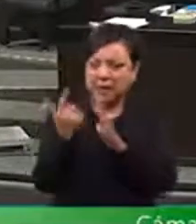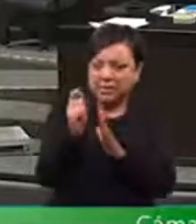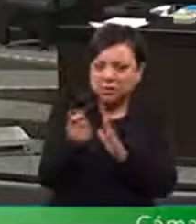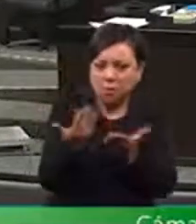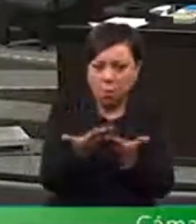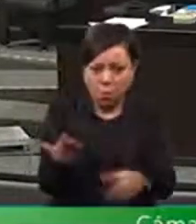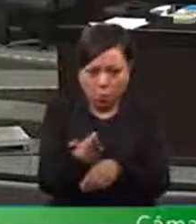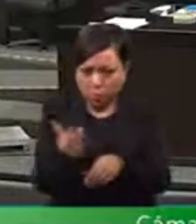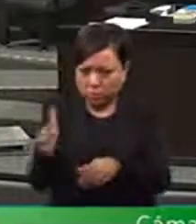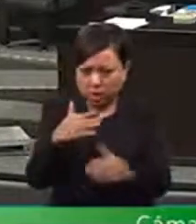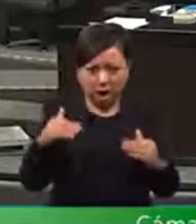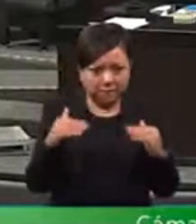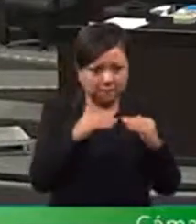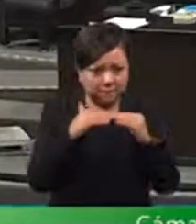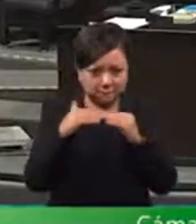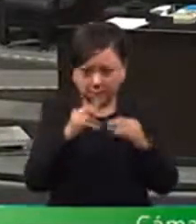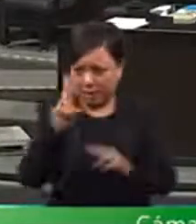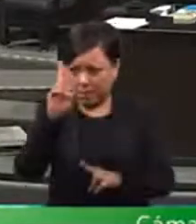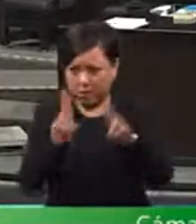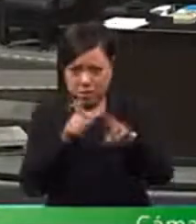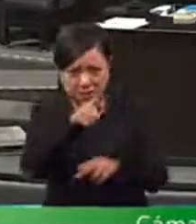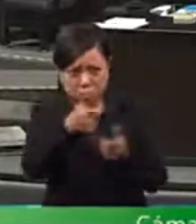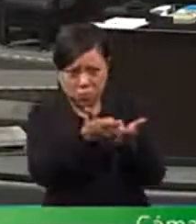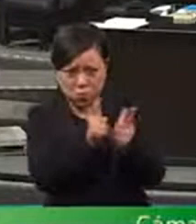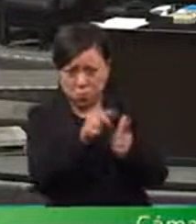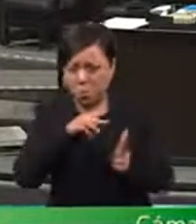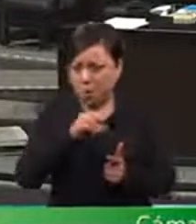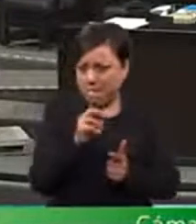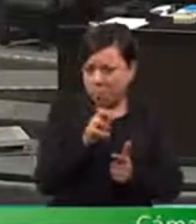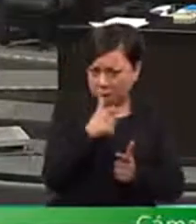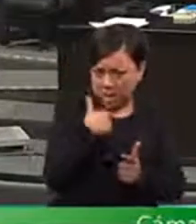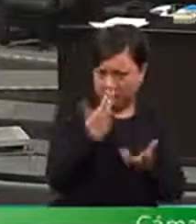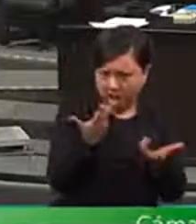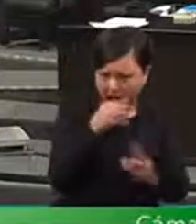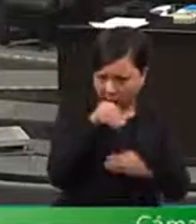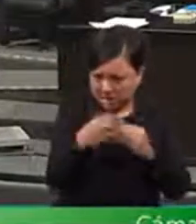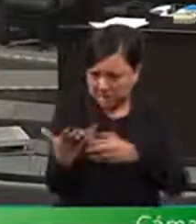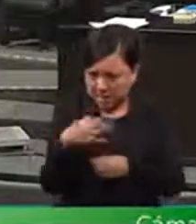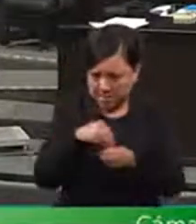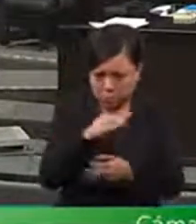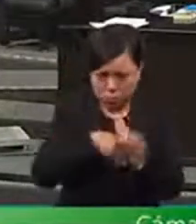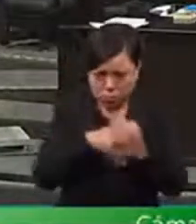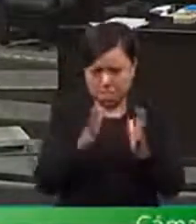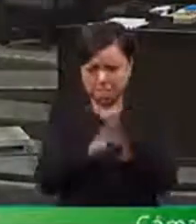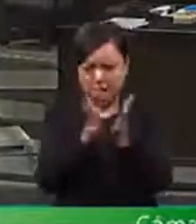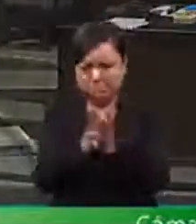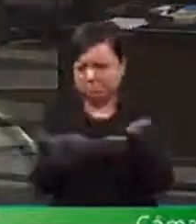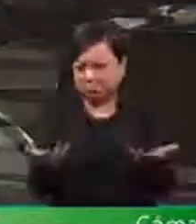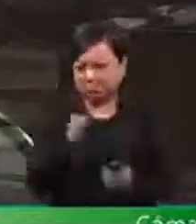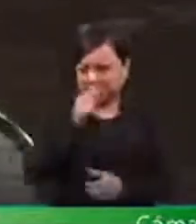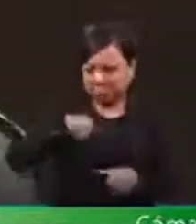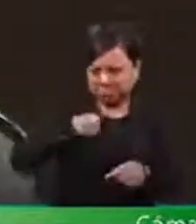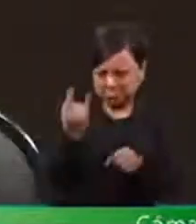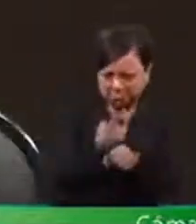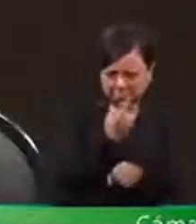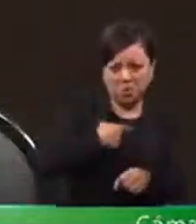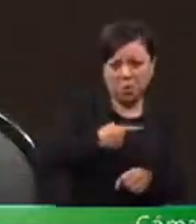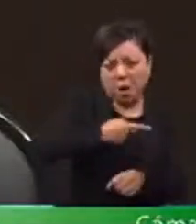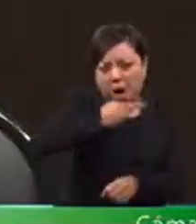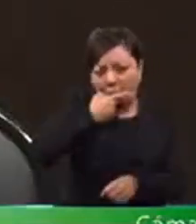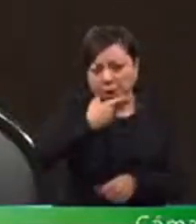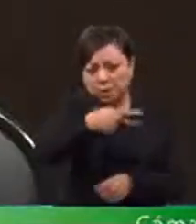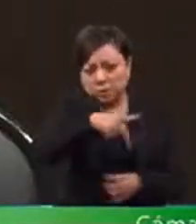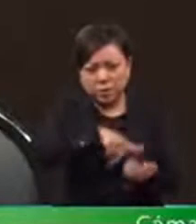democracia de Morena y sus aliados que están haciendo en la realidad. No en el discurso, no en el de sus